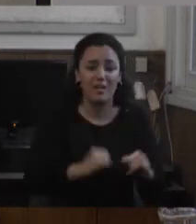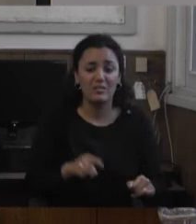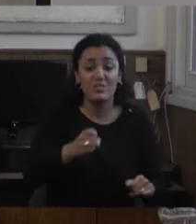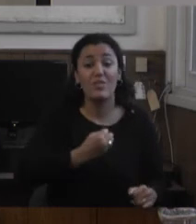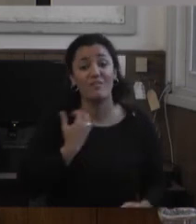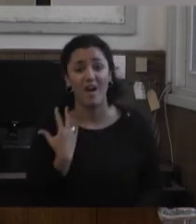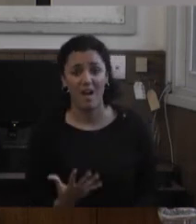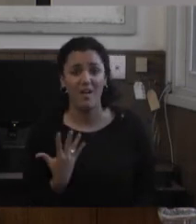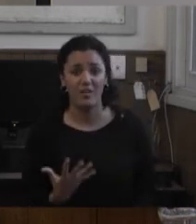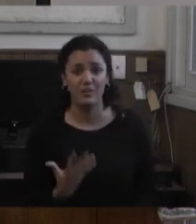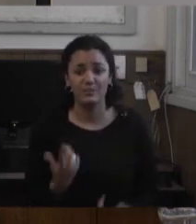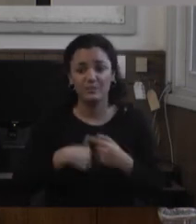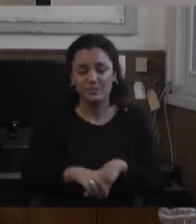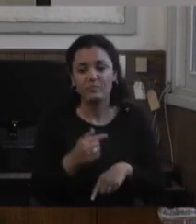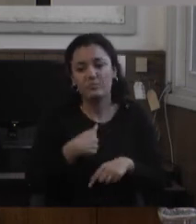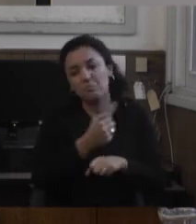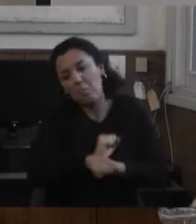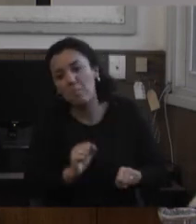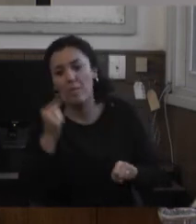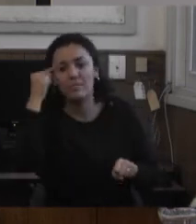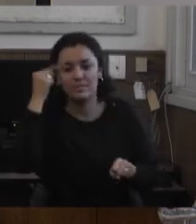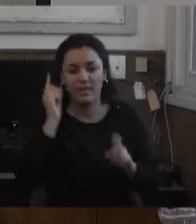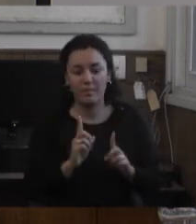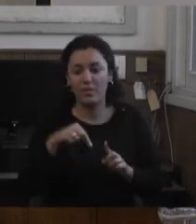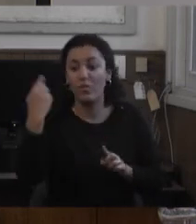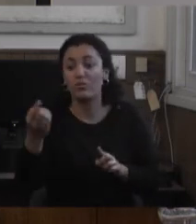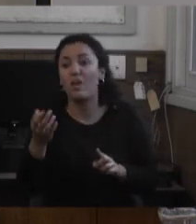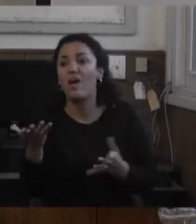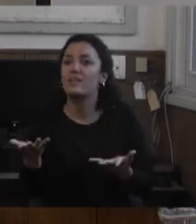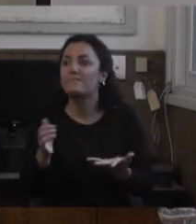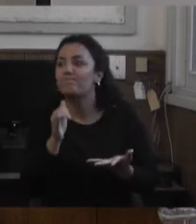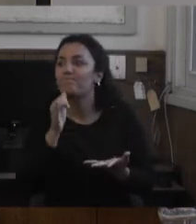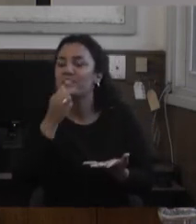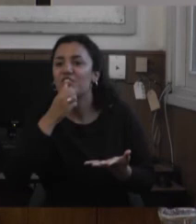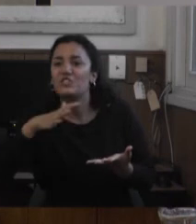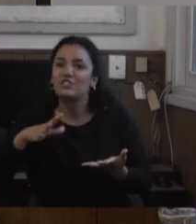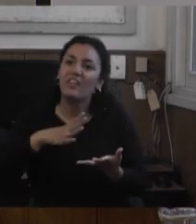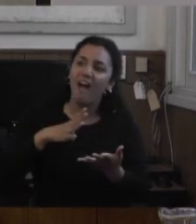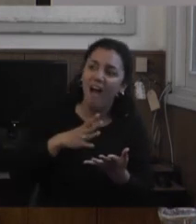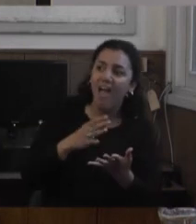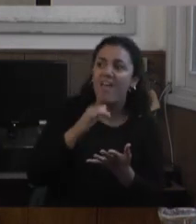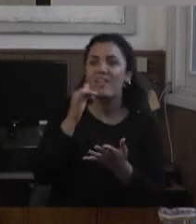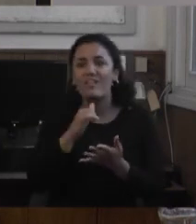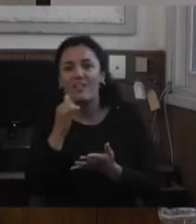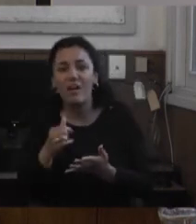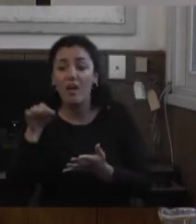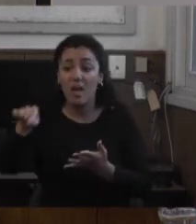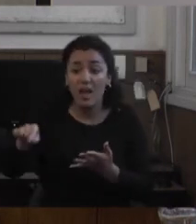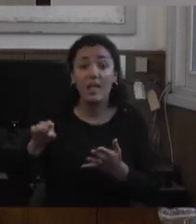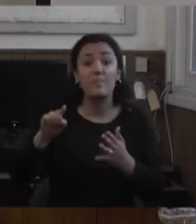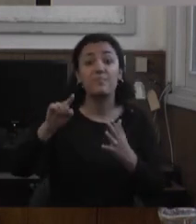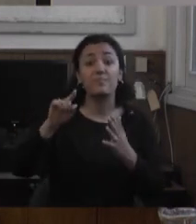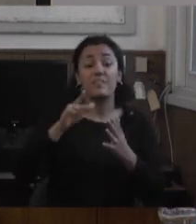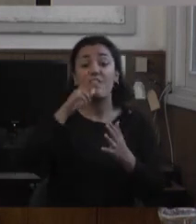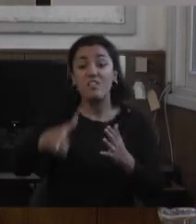pena entonces después podría pensar ¿qué otra historia podría haber tenido Eugenio? si nació en un hogar es decir era hijo de una menor que